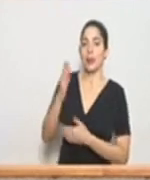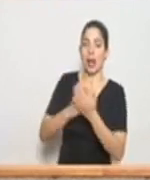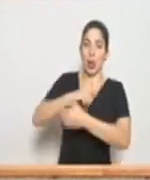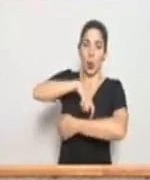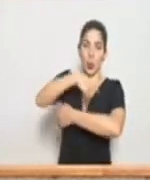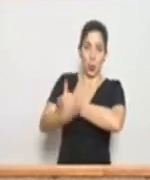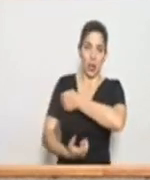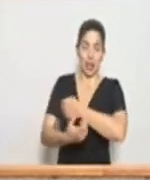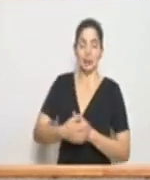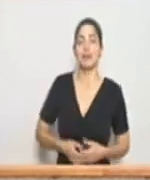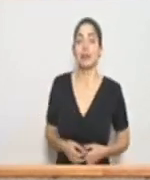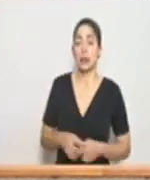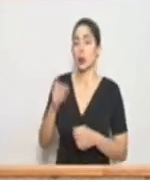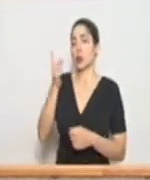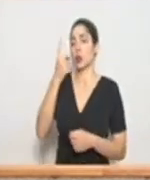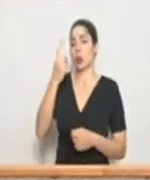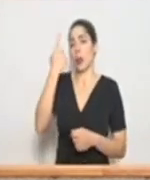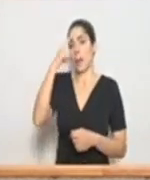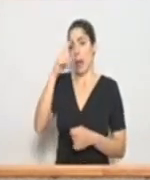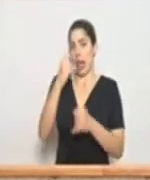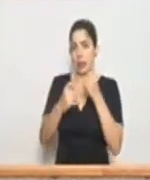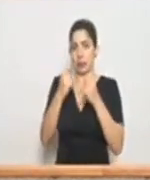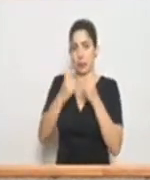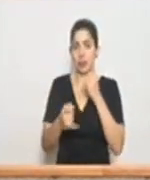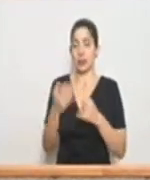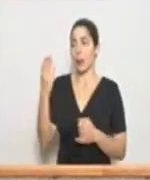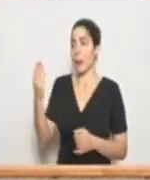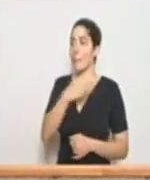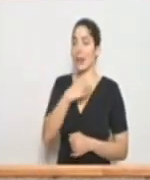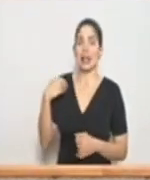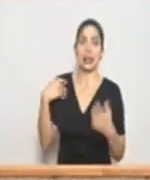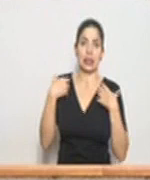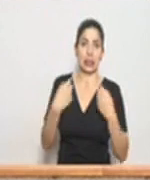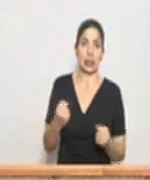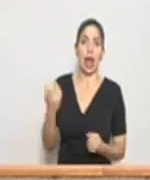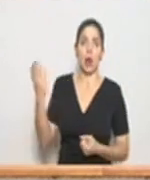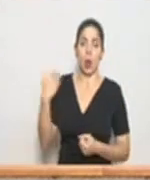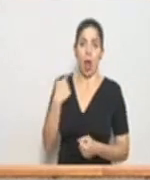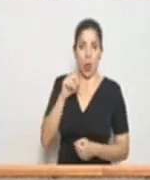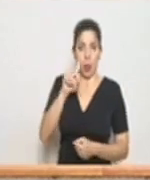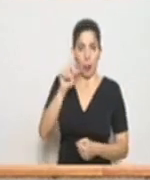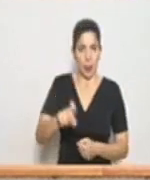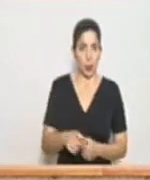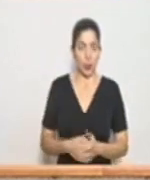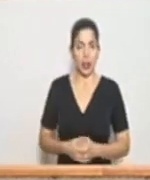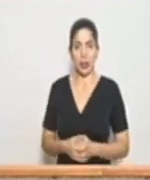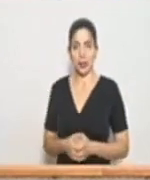junta de protección social nada más para ir cerrando señor ministro de salud tenemos una consulta